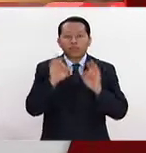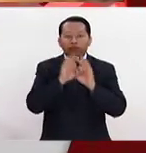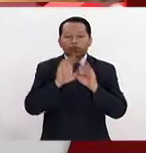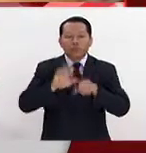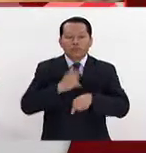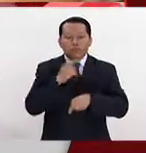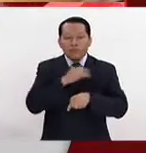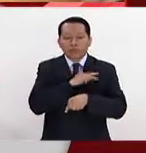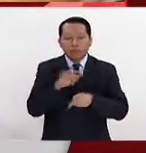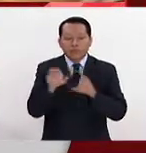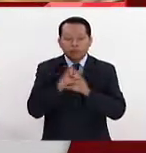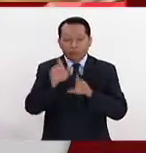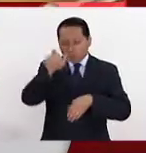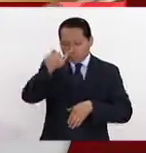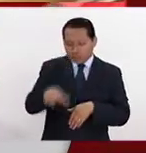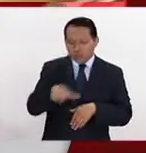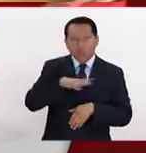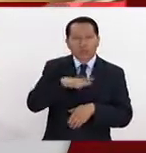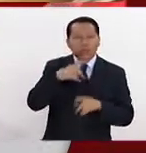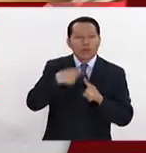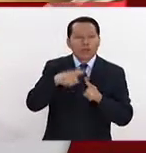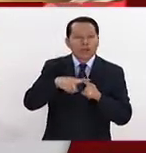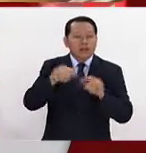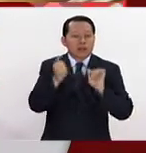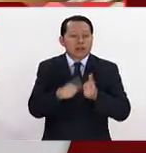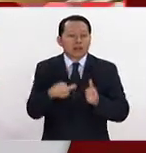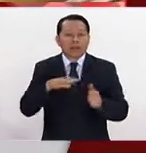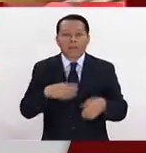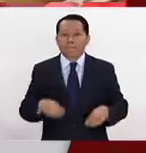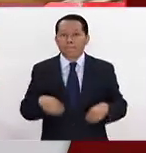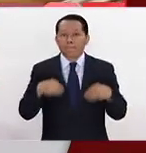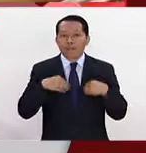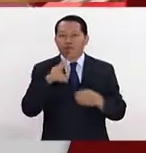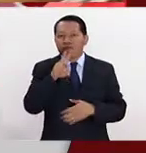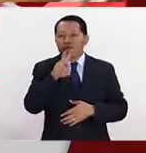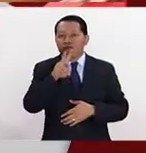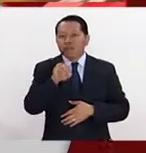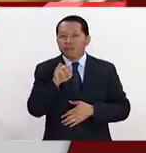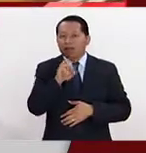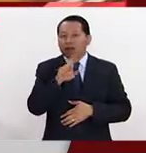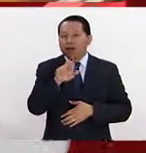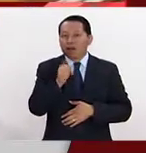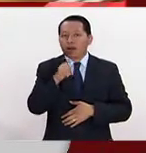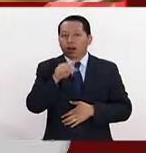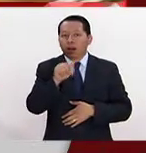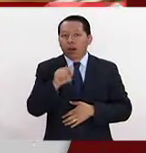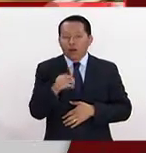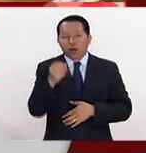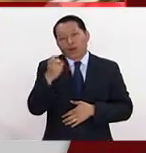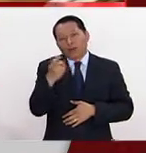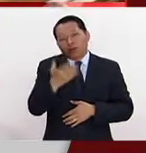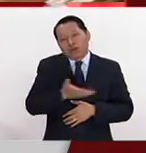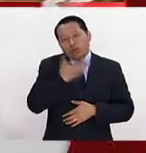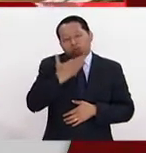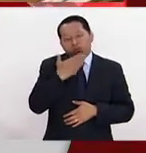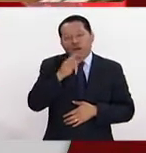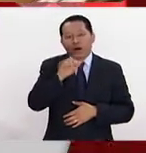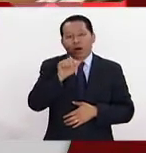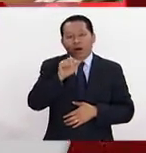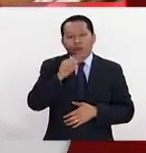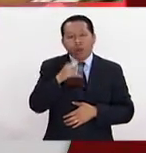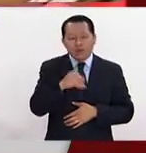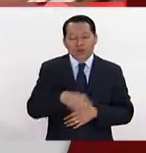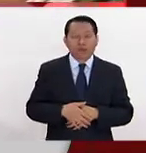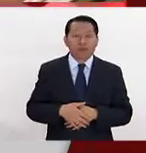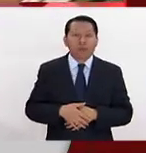manera dignificar a los artistas que vivieron en el virreinato y que de alguna manera son impronta de esa tradición de Caraballo. El cuadro que